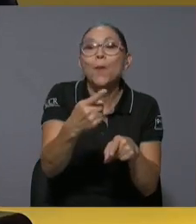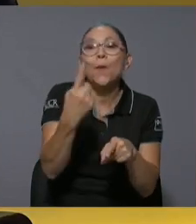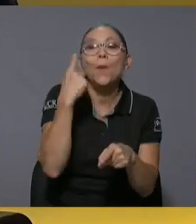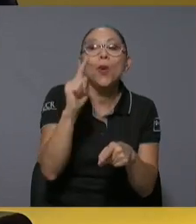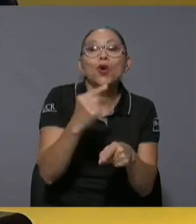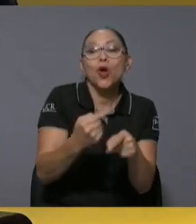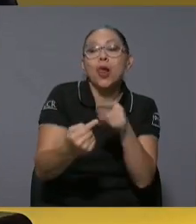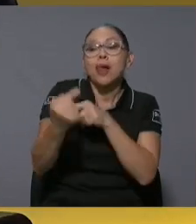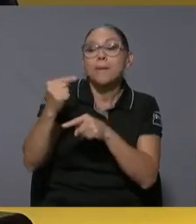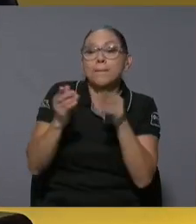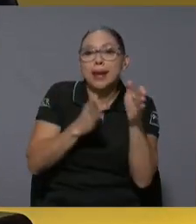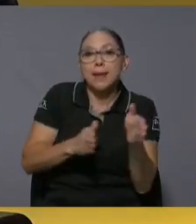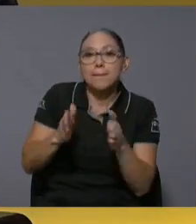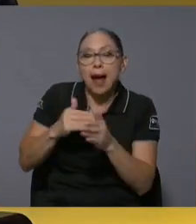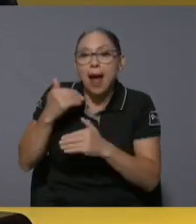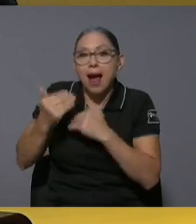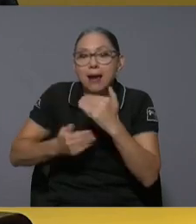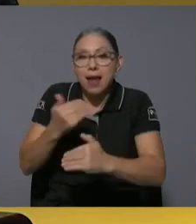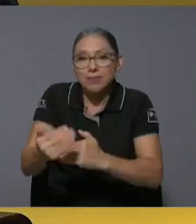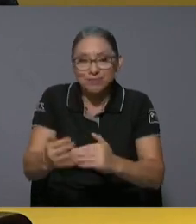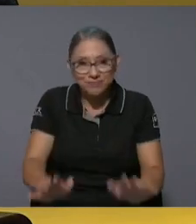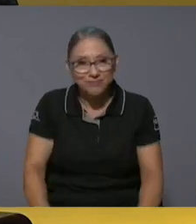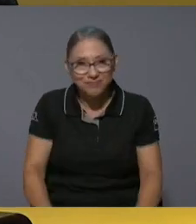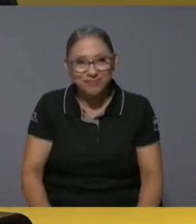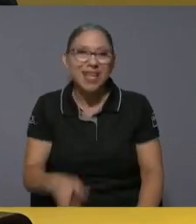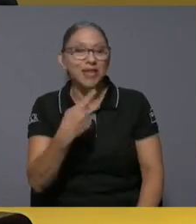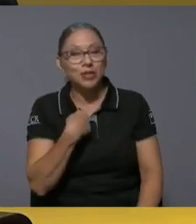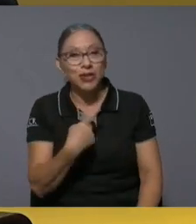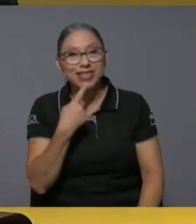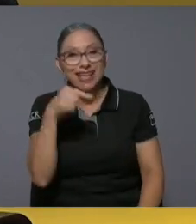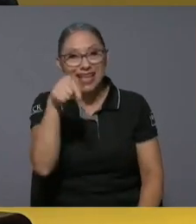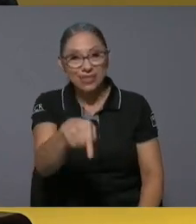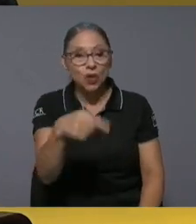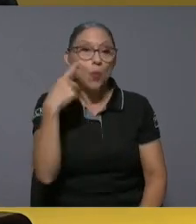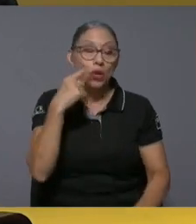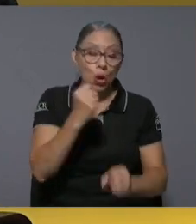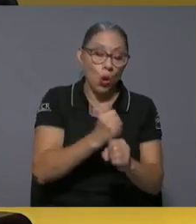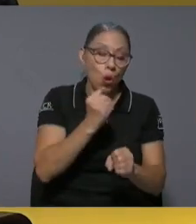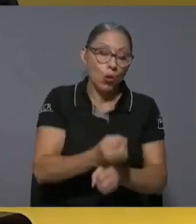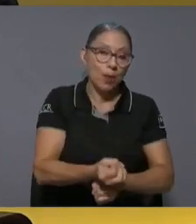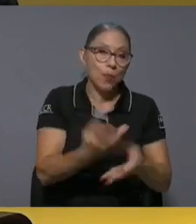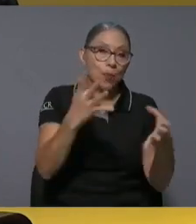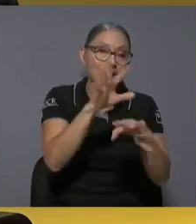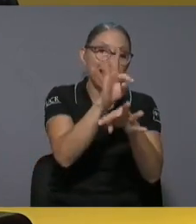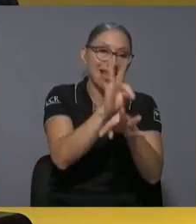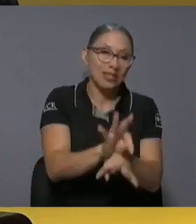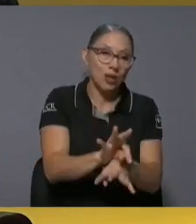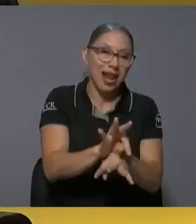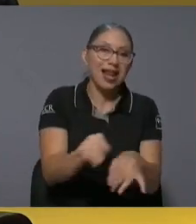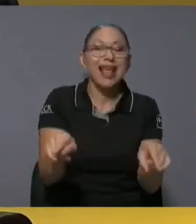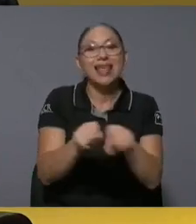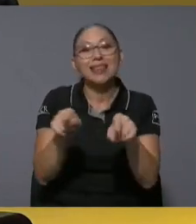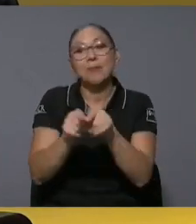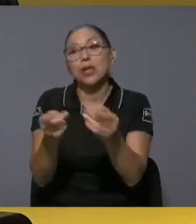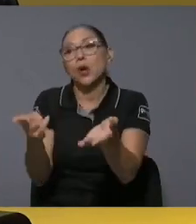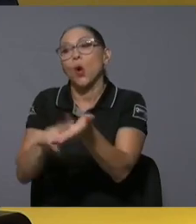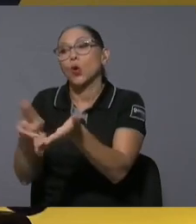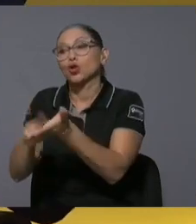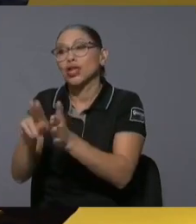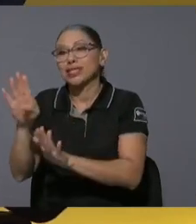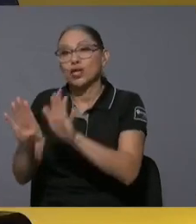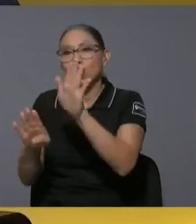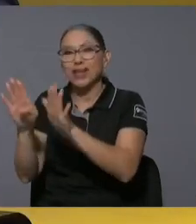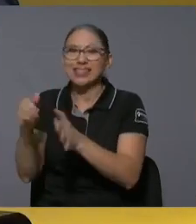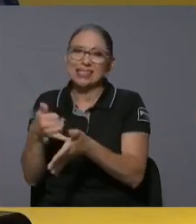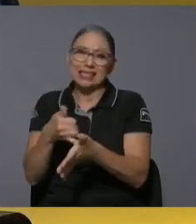decía esto porque nosotros hemos preparado tanto en obra pública tradicional como en concesiones de una manera muy débil los proyectos entonces la